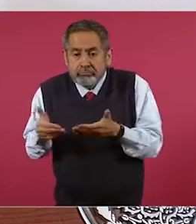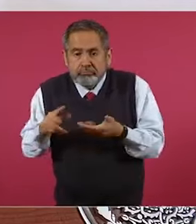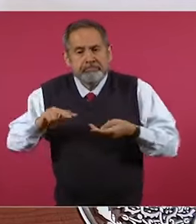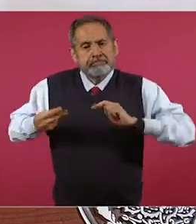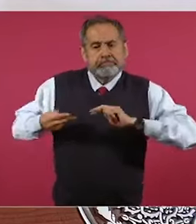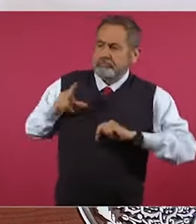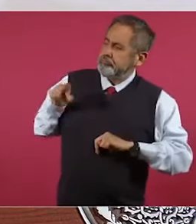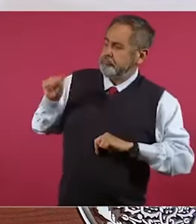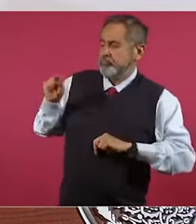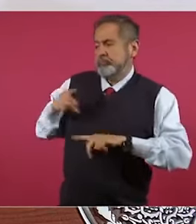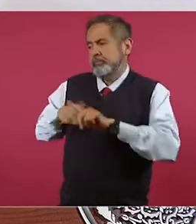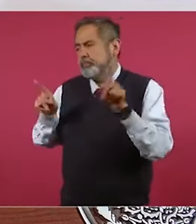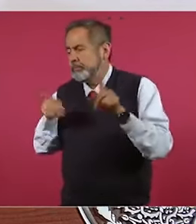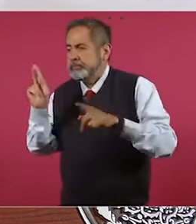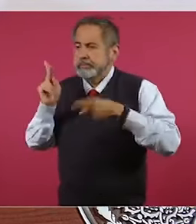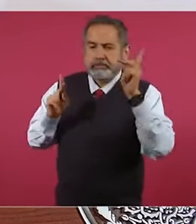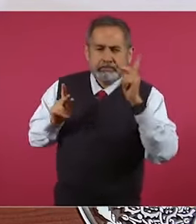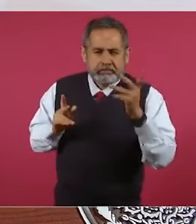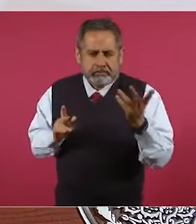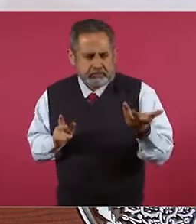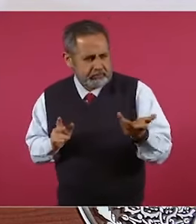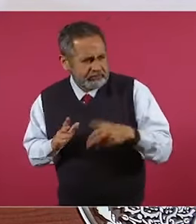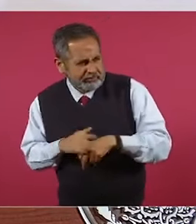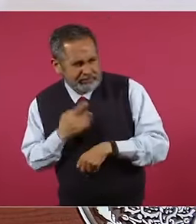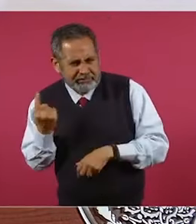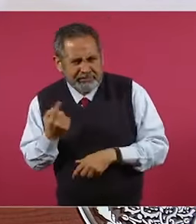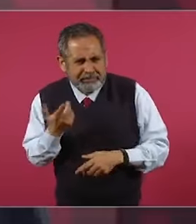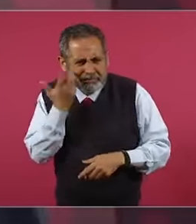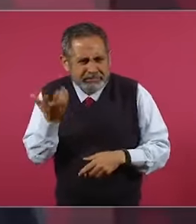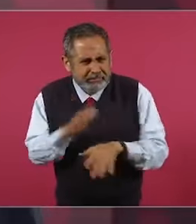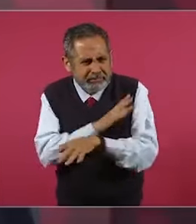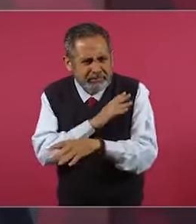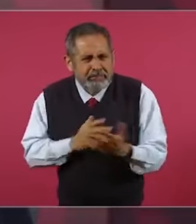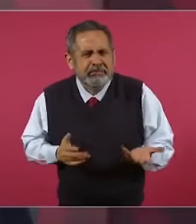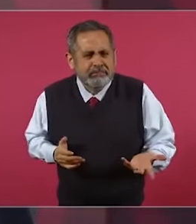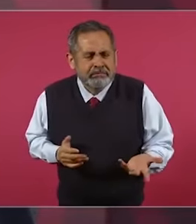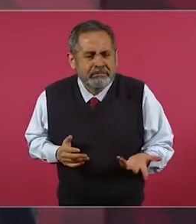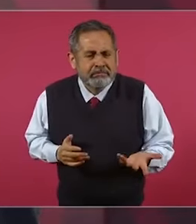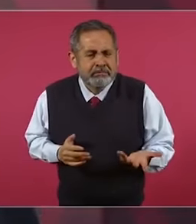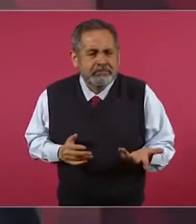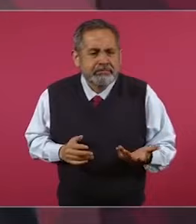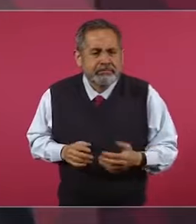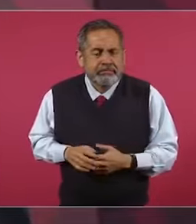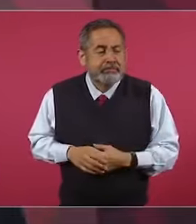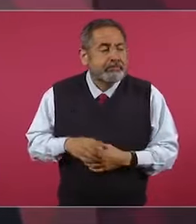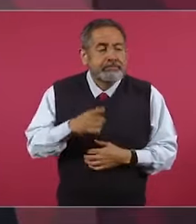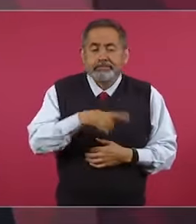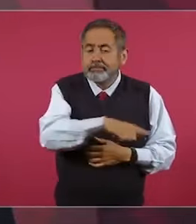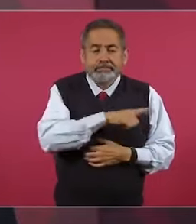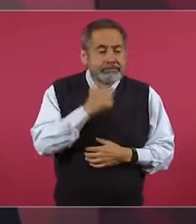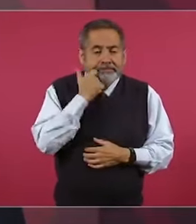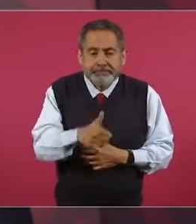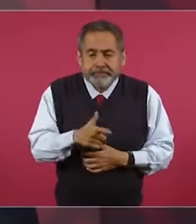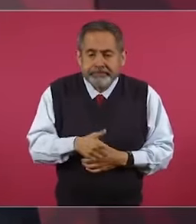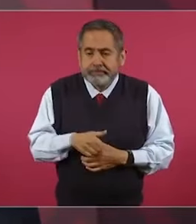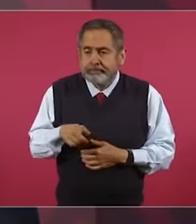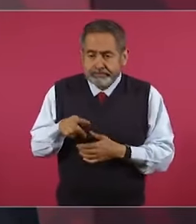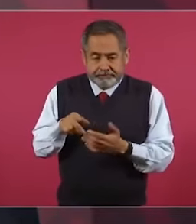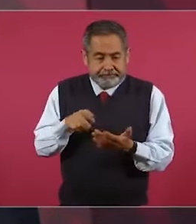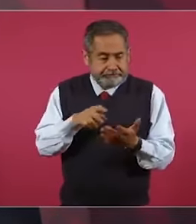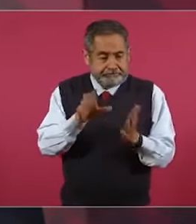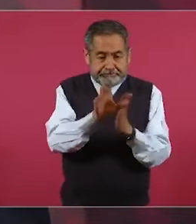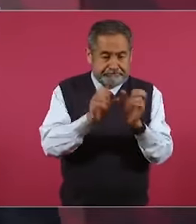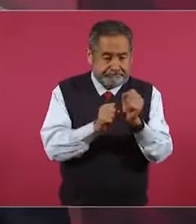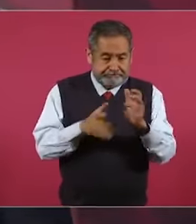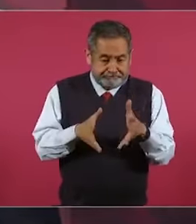Porque desean que no se modifique la